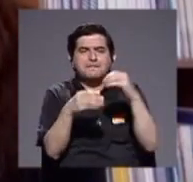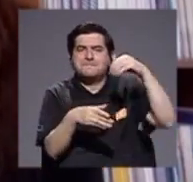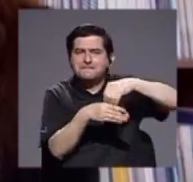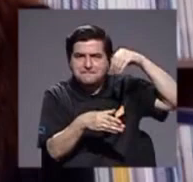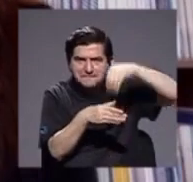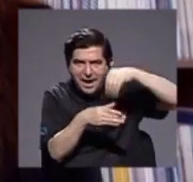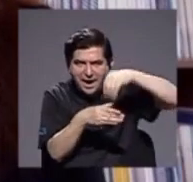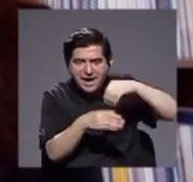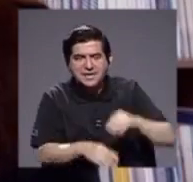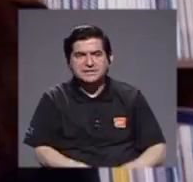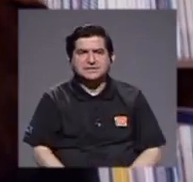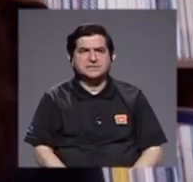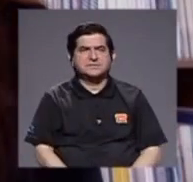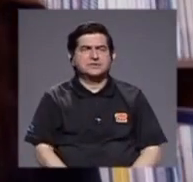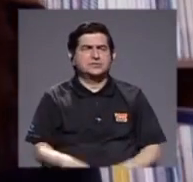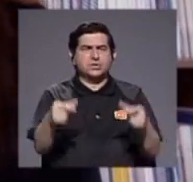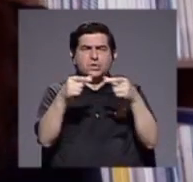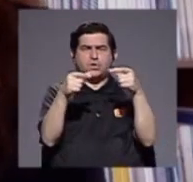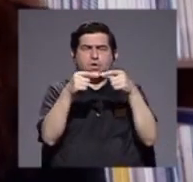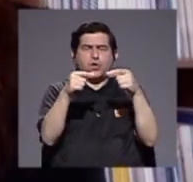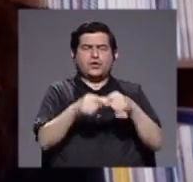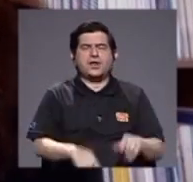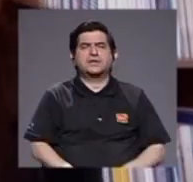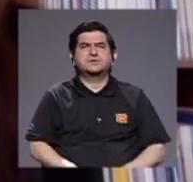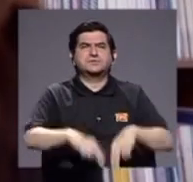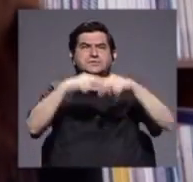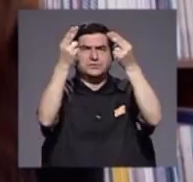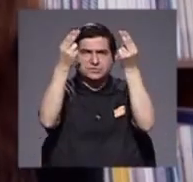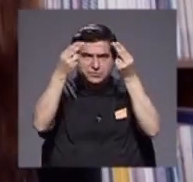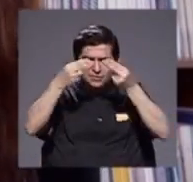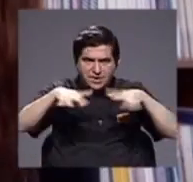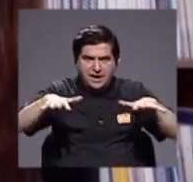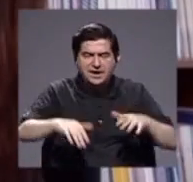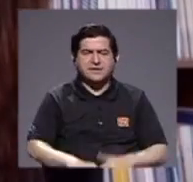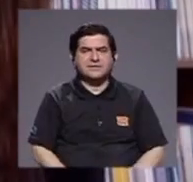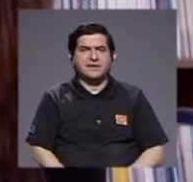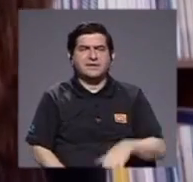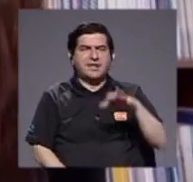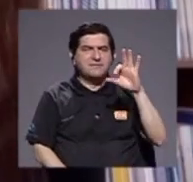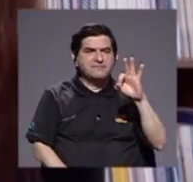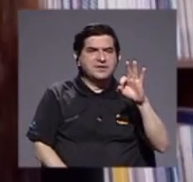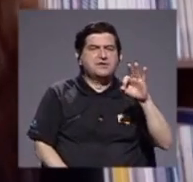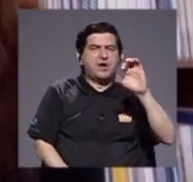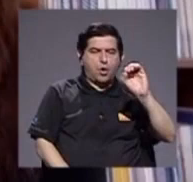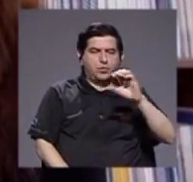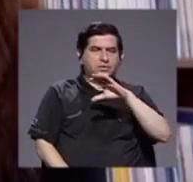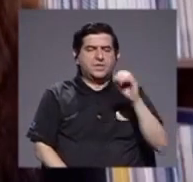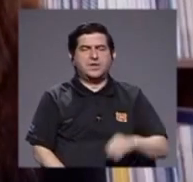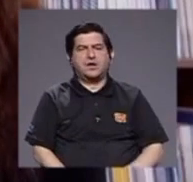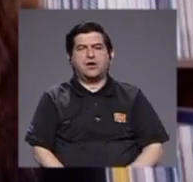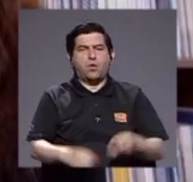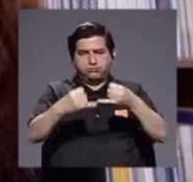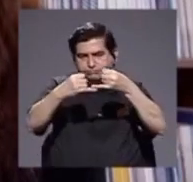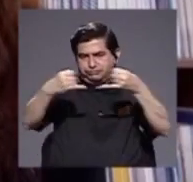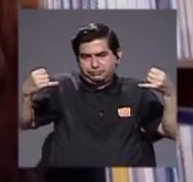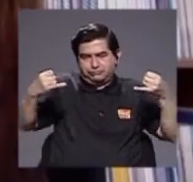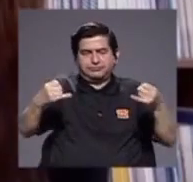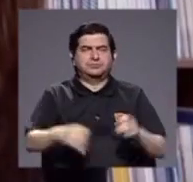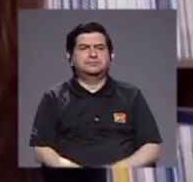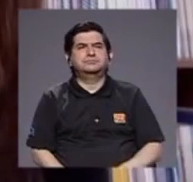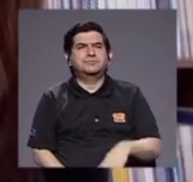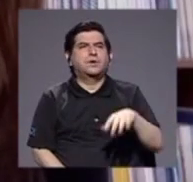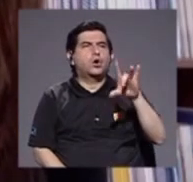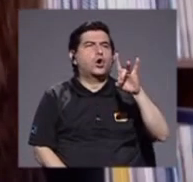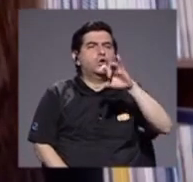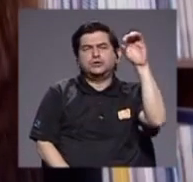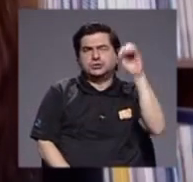tienen una conexión a internet por fibra óptica o cable axial alrededor de